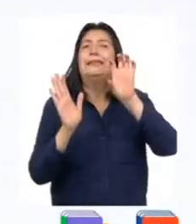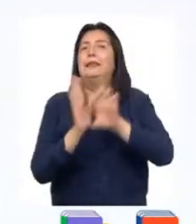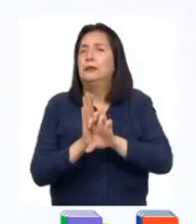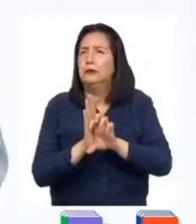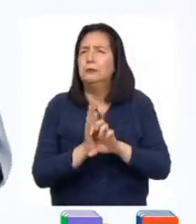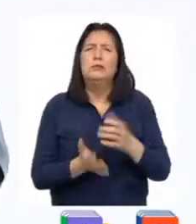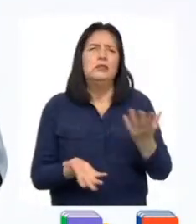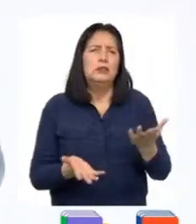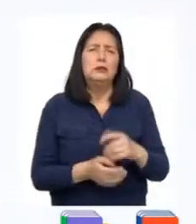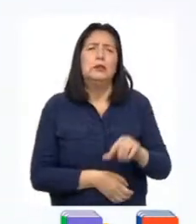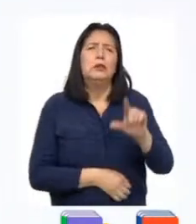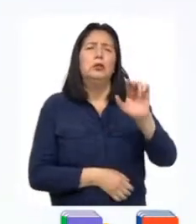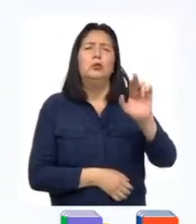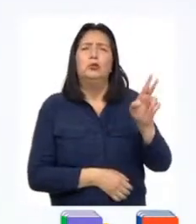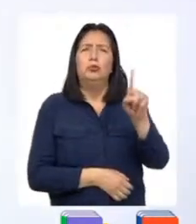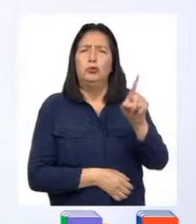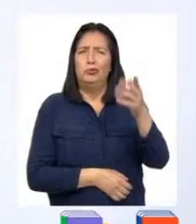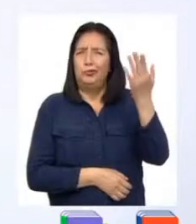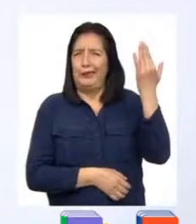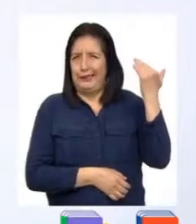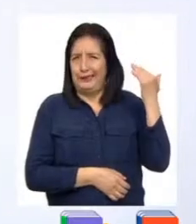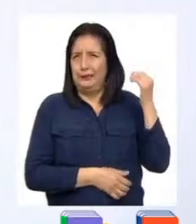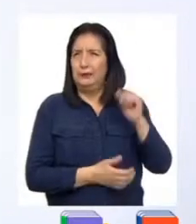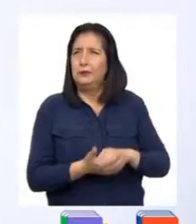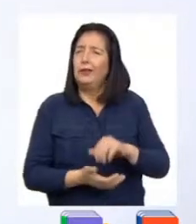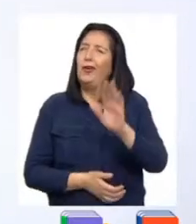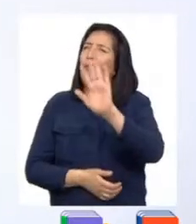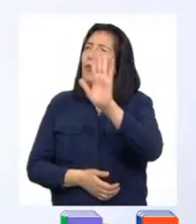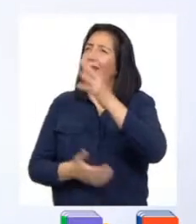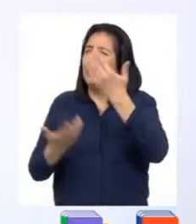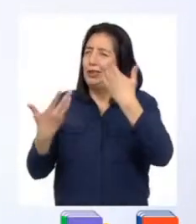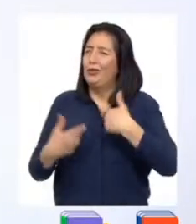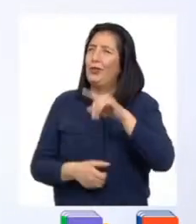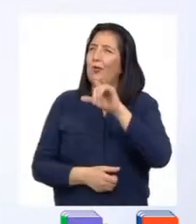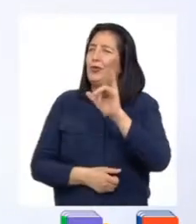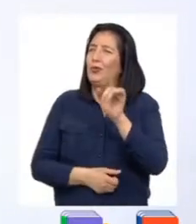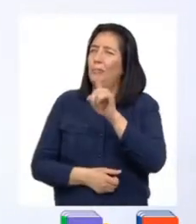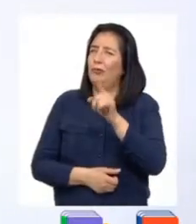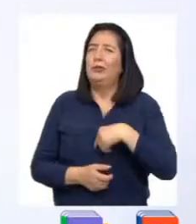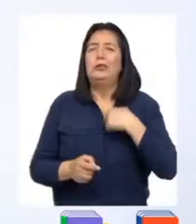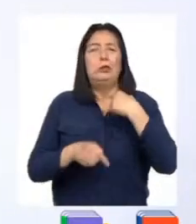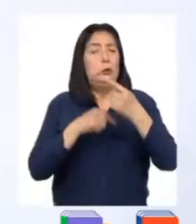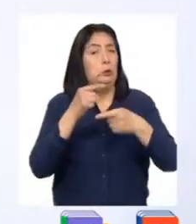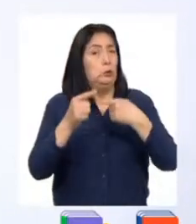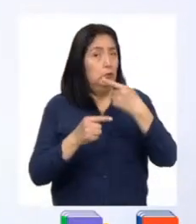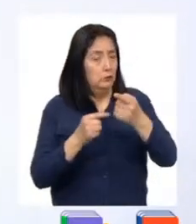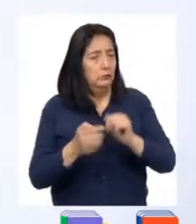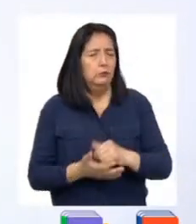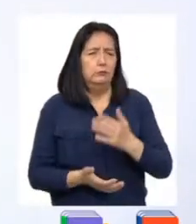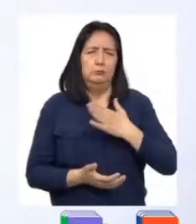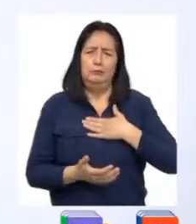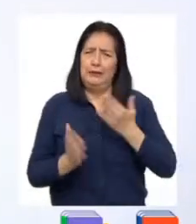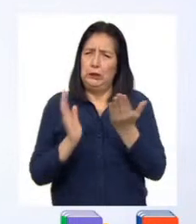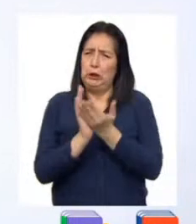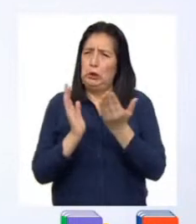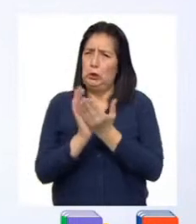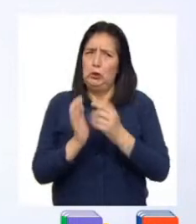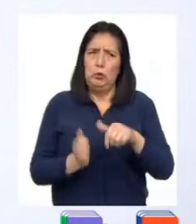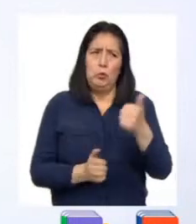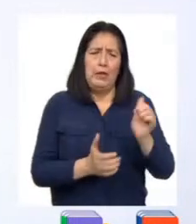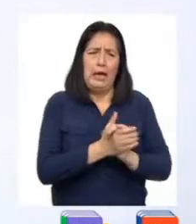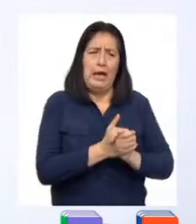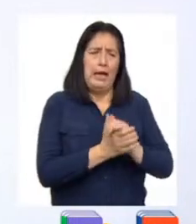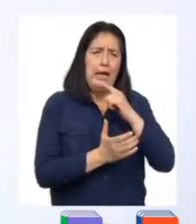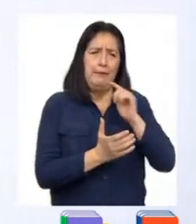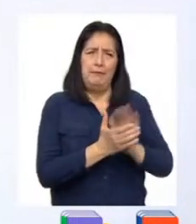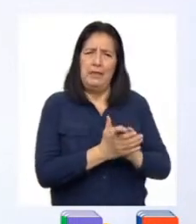caso de Luz de la actividad anterior. Hola, soy Luz. Y quiero contarles que en mi colegio tenía una compañera a la